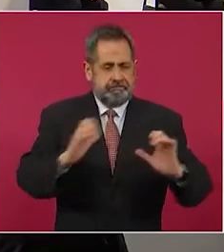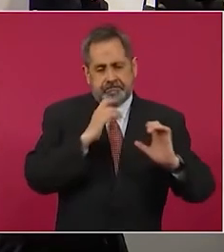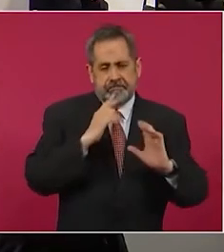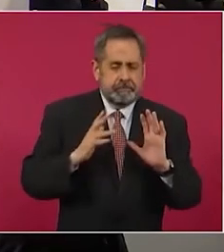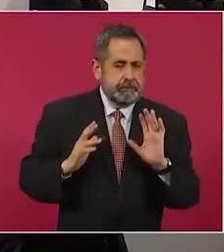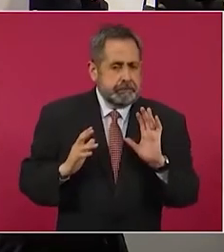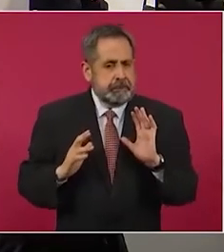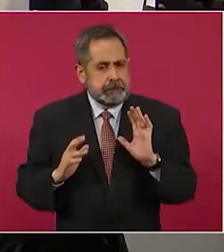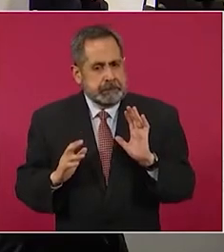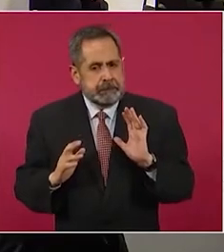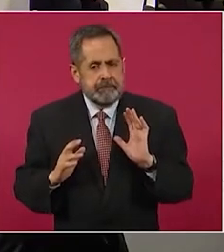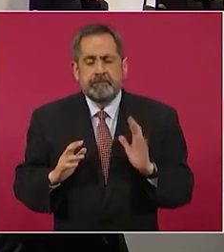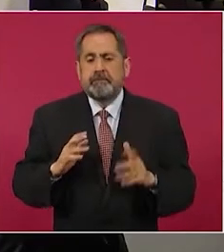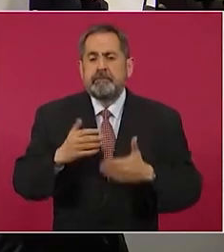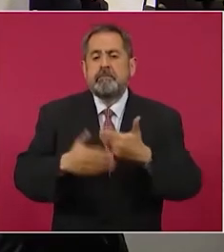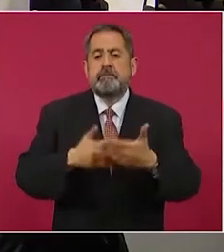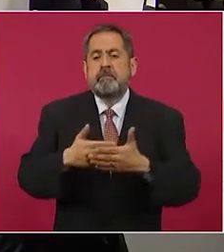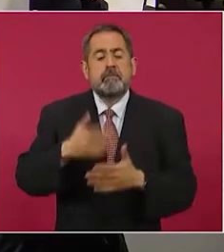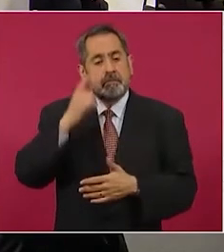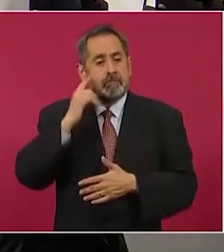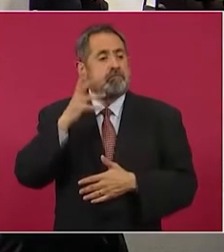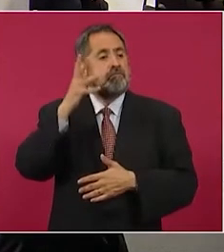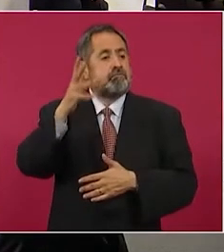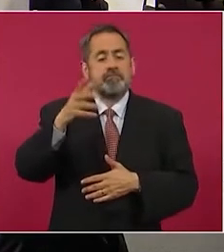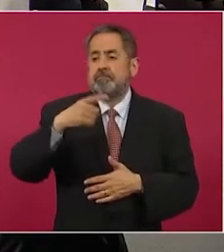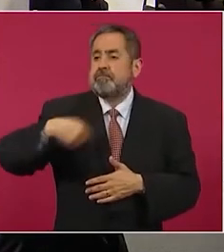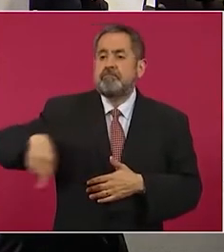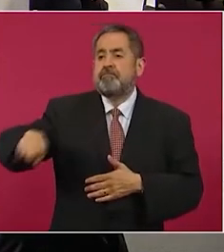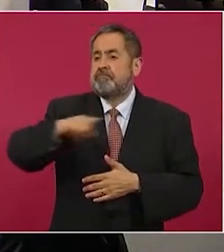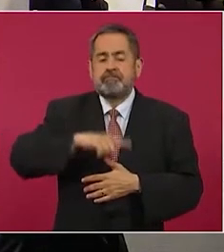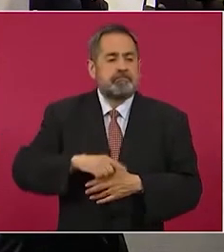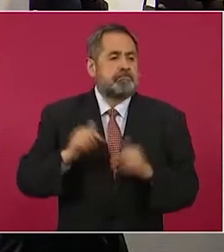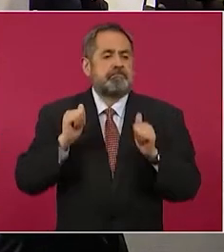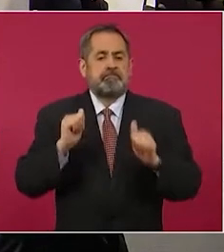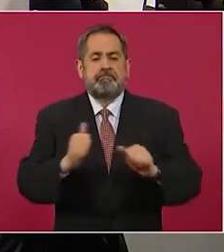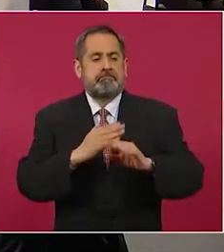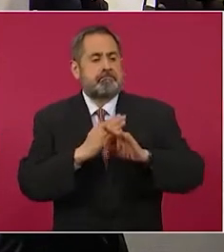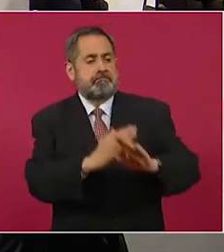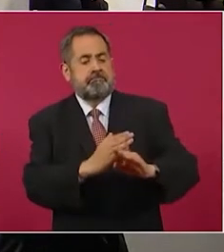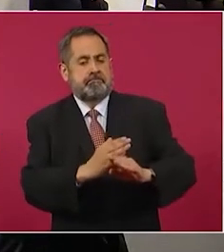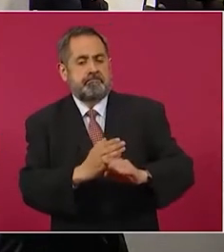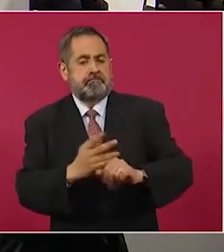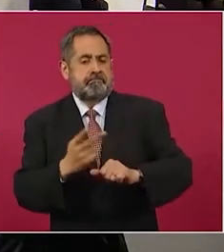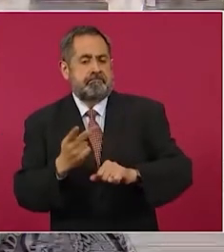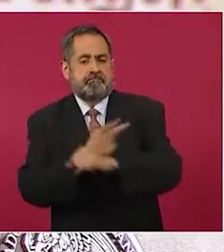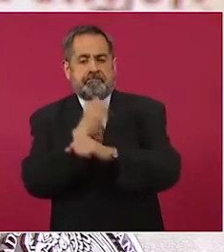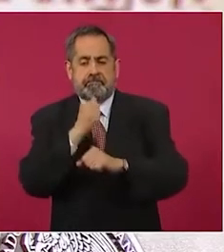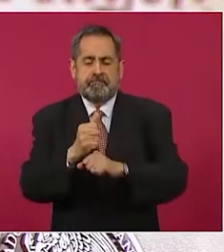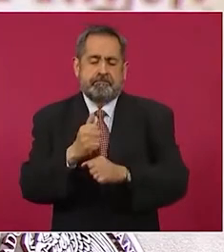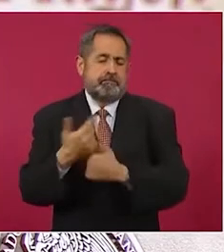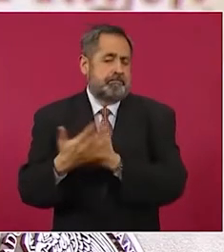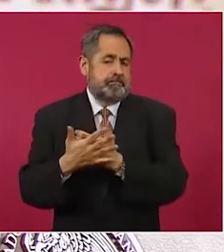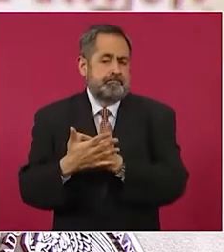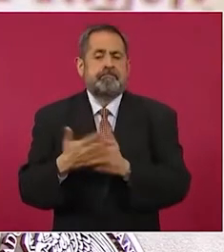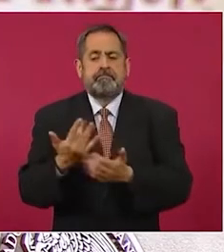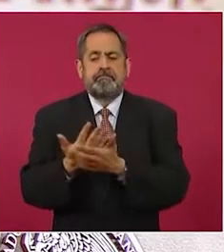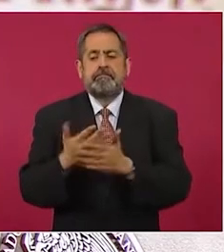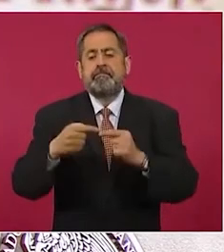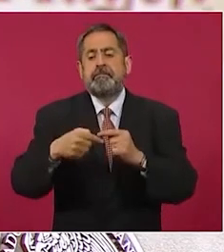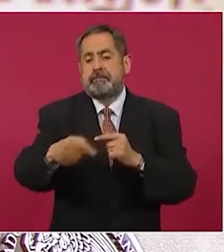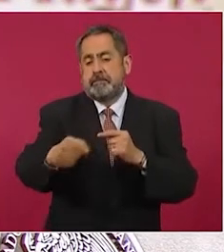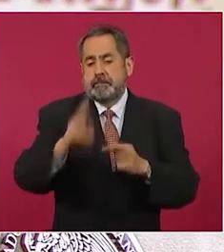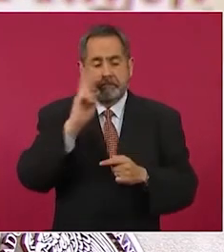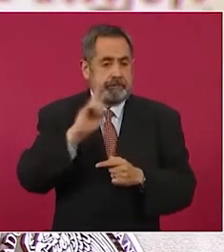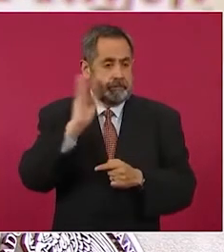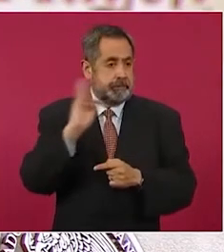eventualmente causará inmunidad en una gran proporción de las personas, lo cual podría en su